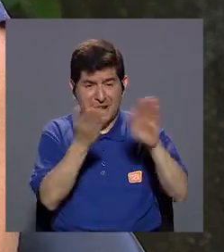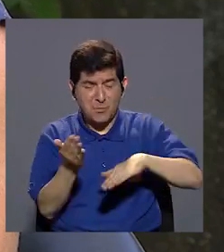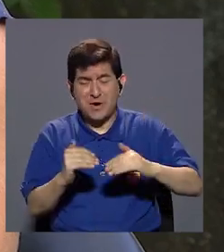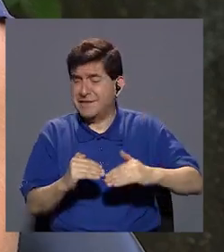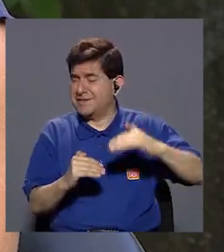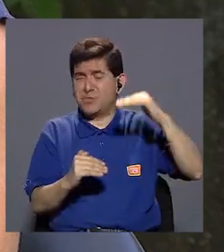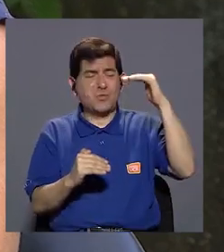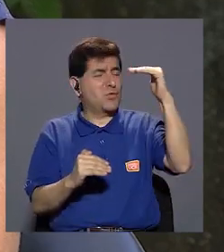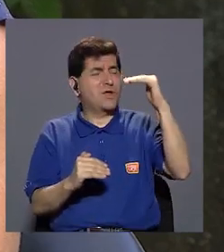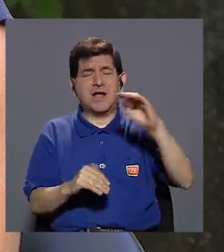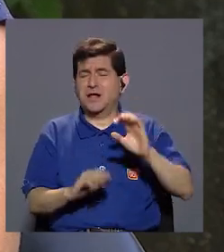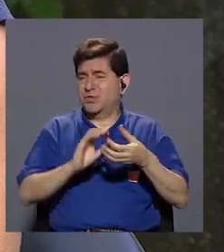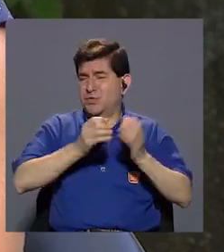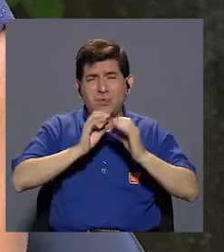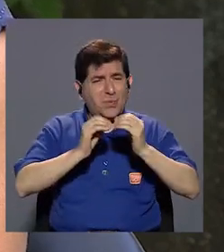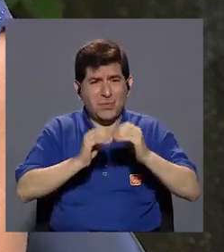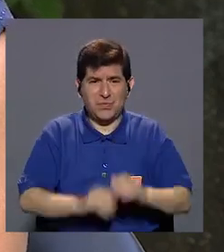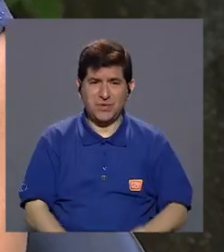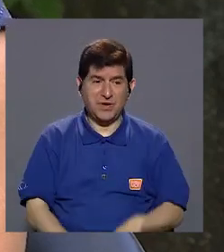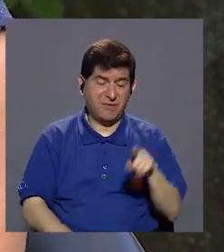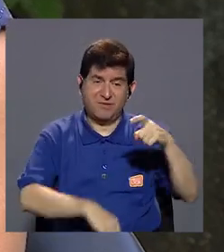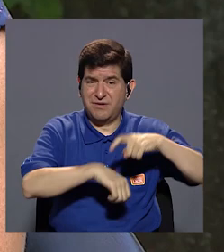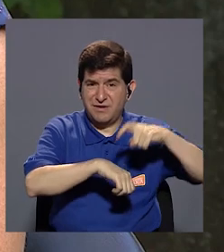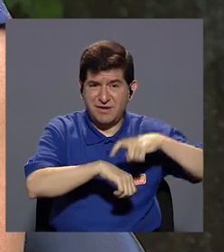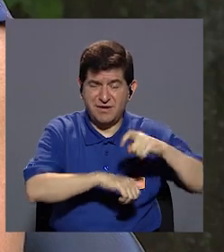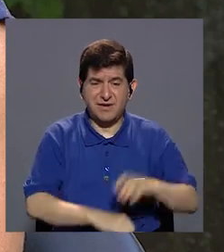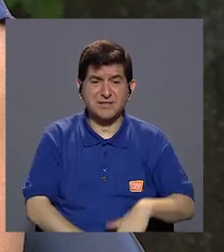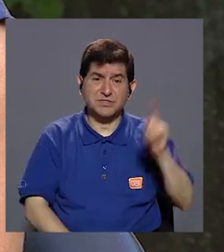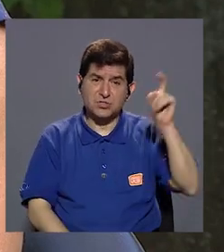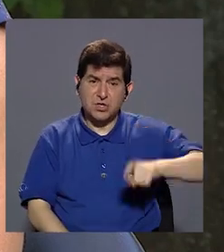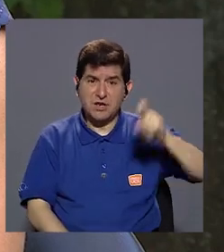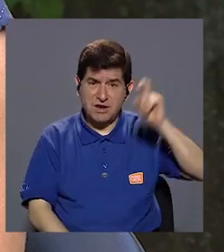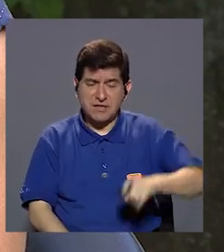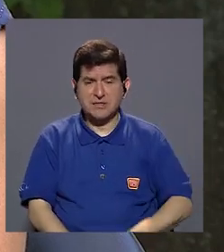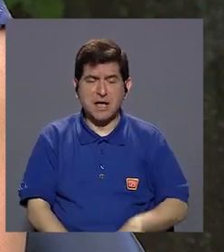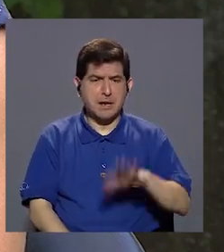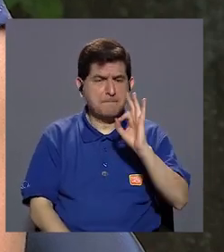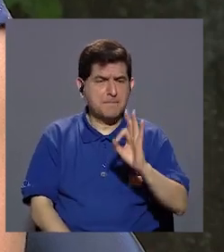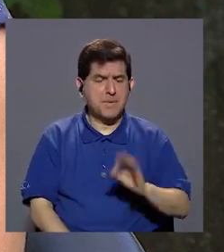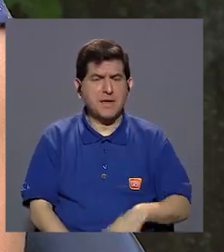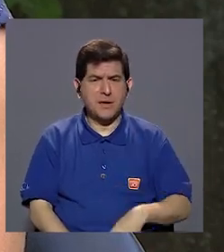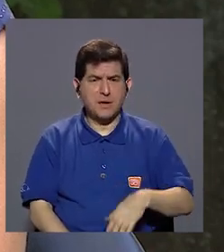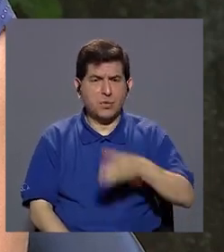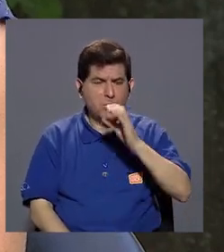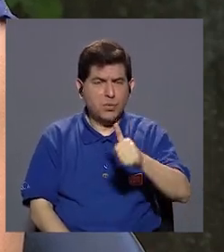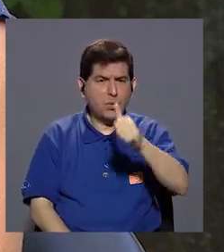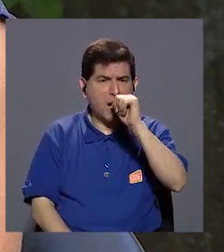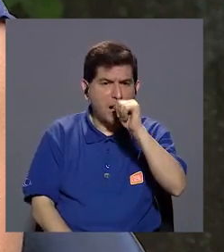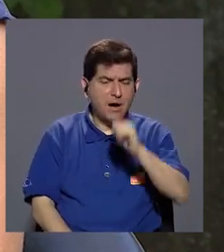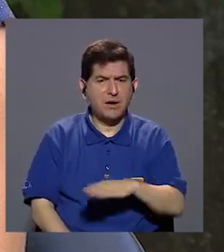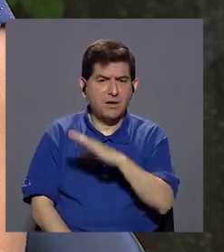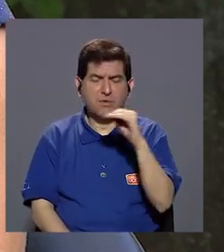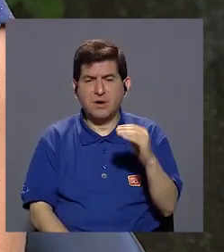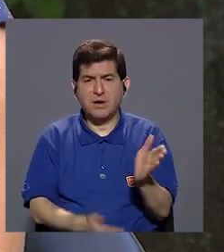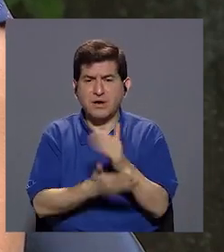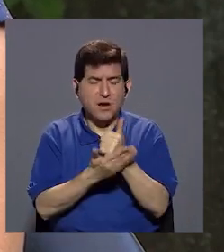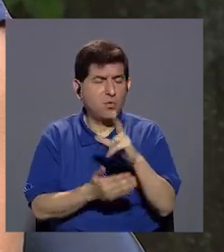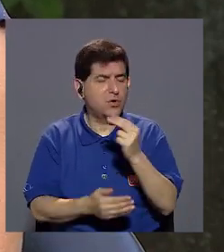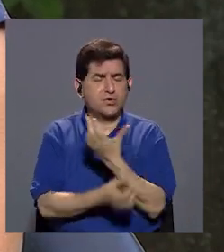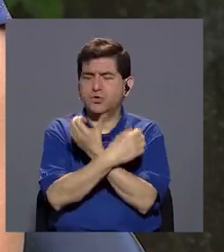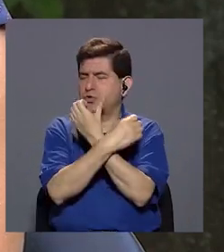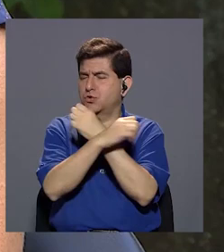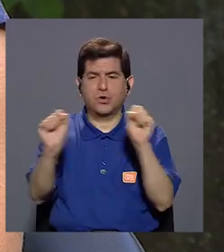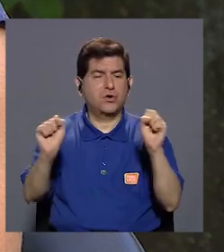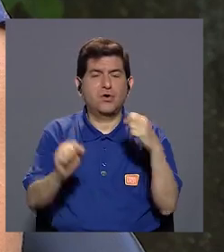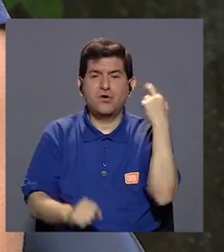altísima y, y durante ese periodo tienen que estar muy bien hidratados y muchos no logran sobrevivir,